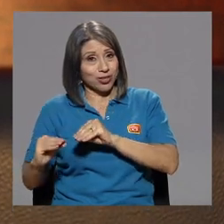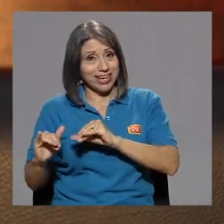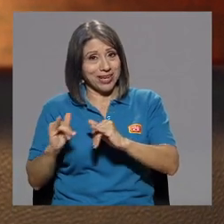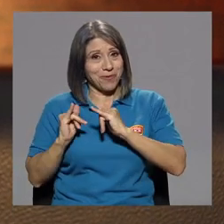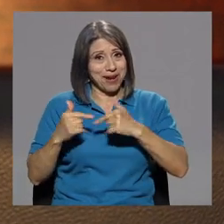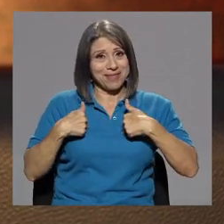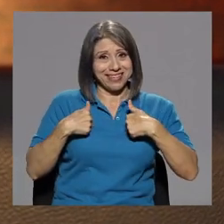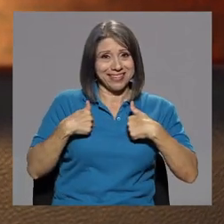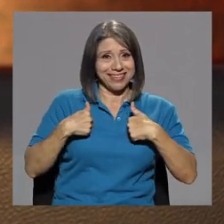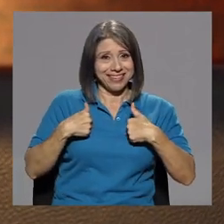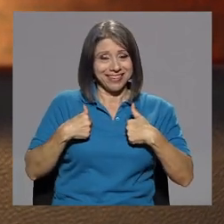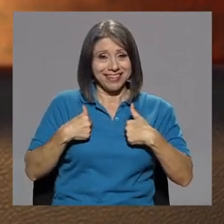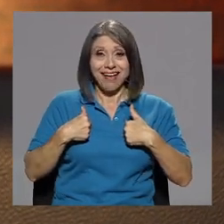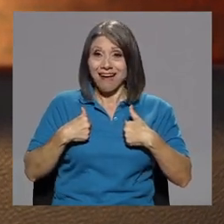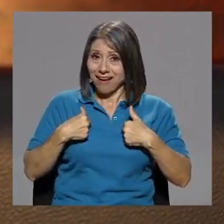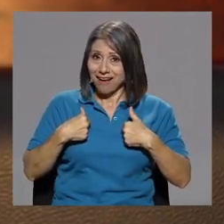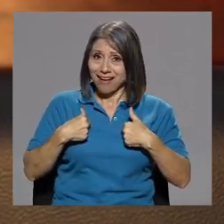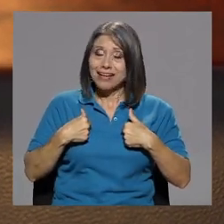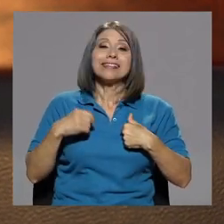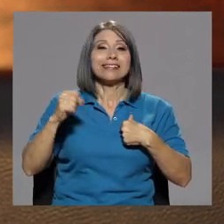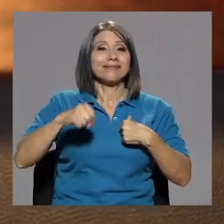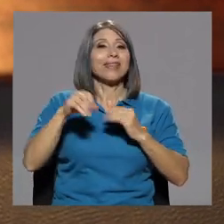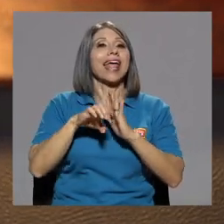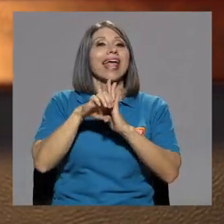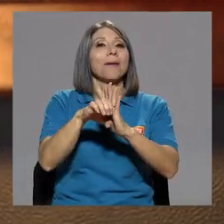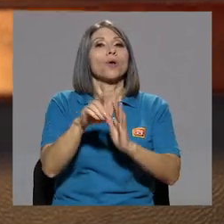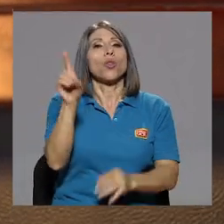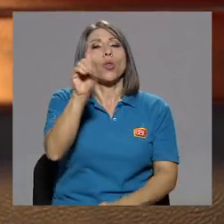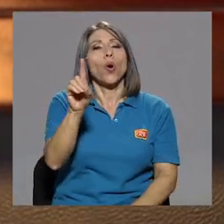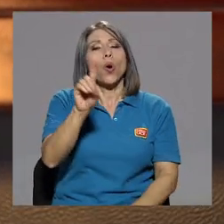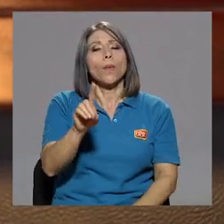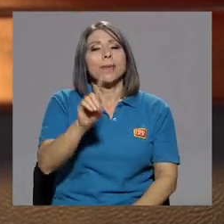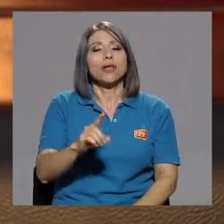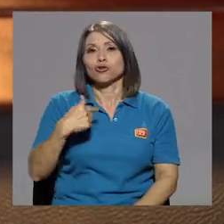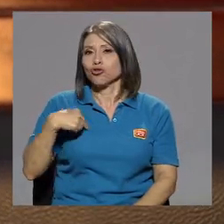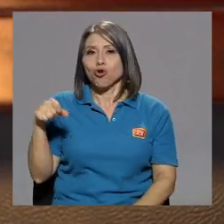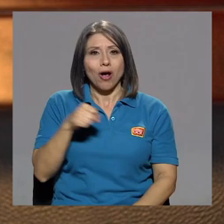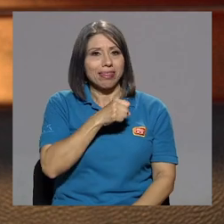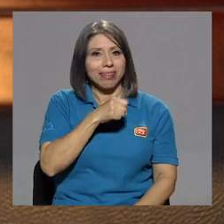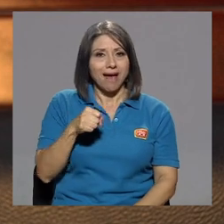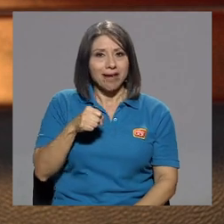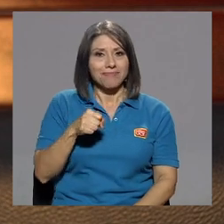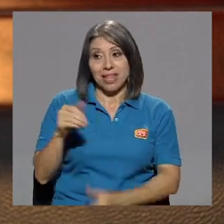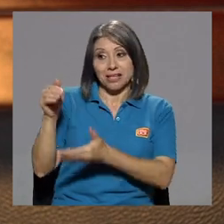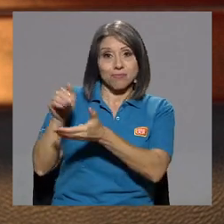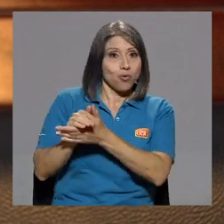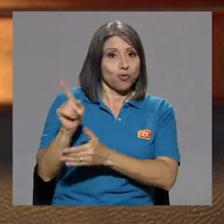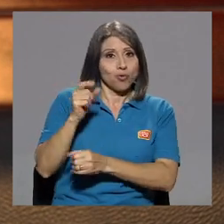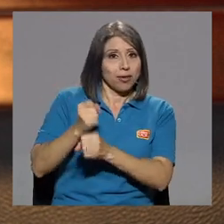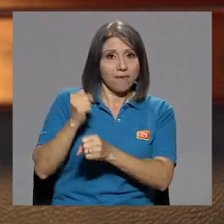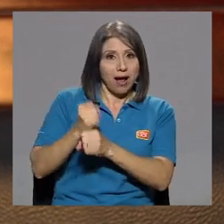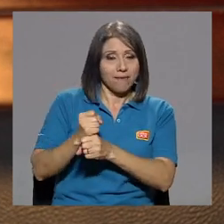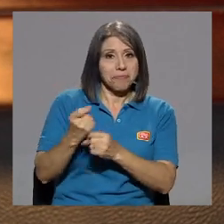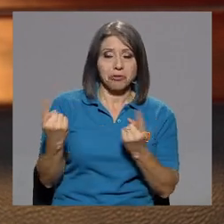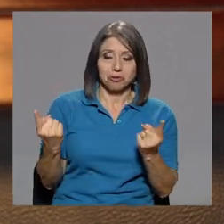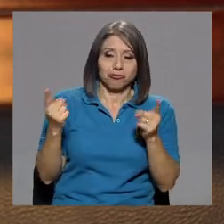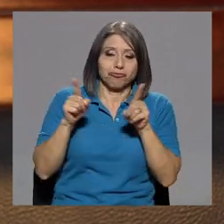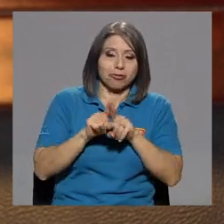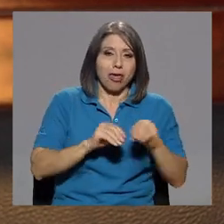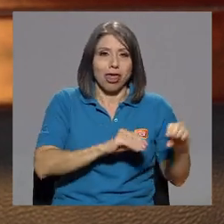Ah, sí. Entonces, por ejemplo, los domingos que yo no cantaba, entonces él no trabajaba y pasábamos el día juntos.